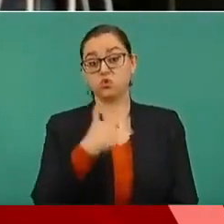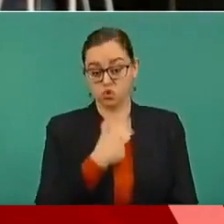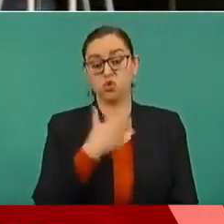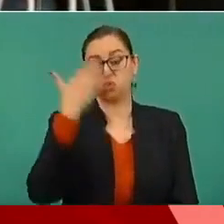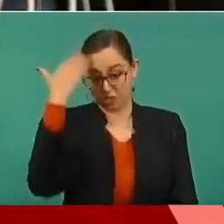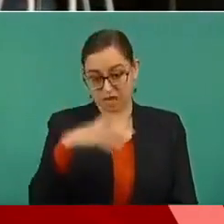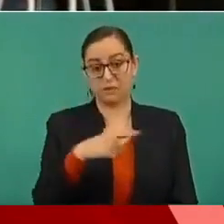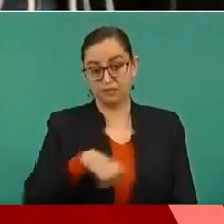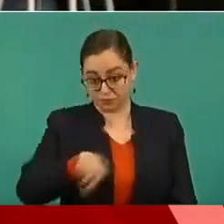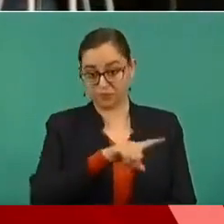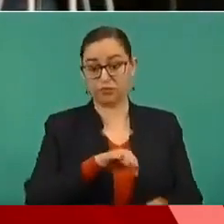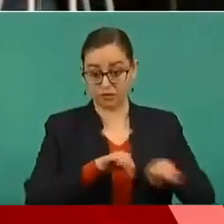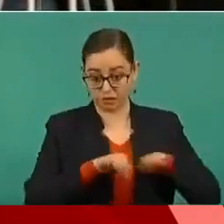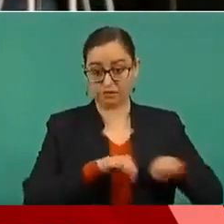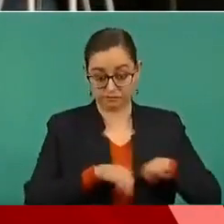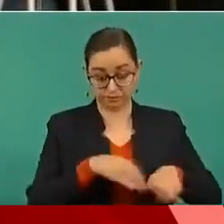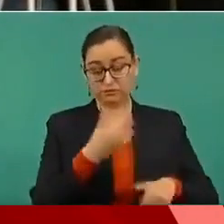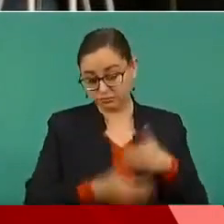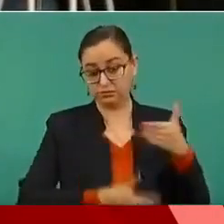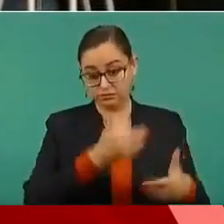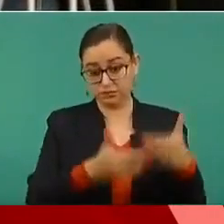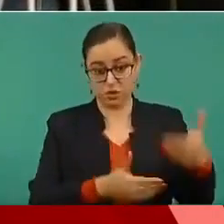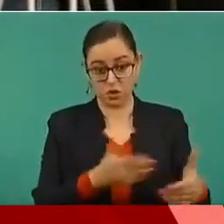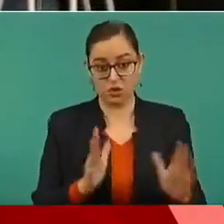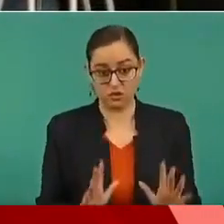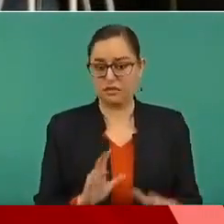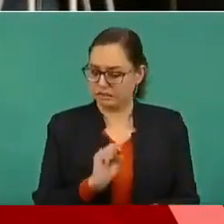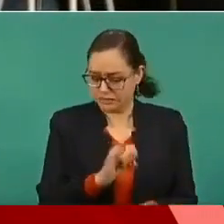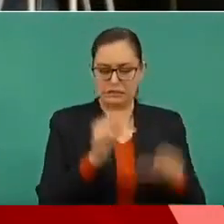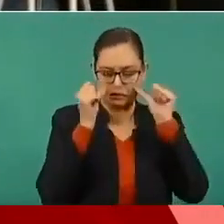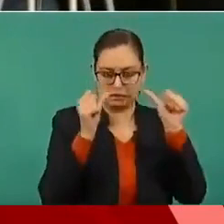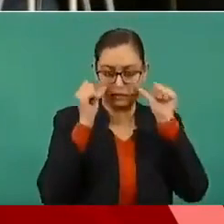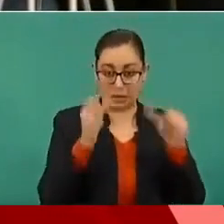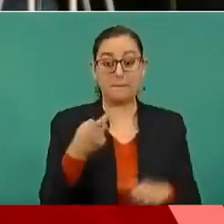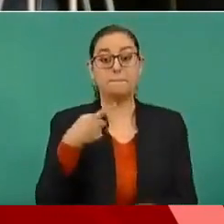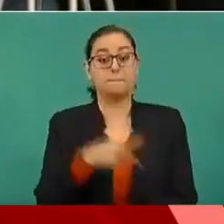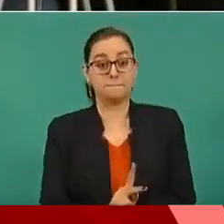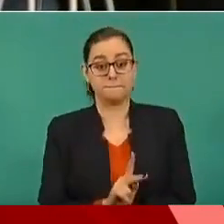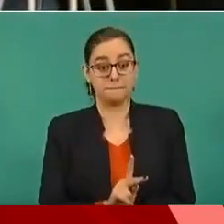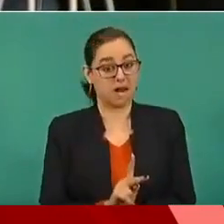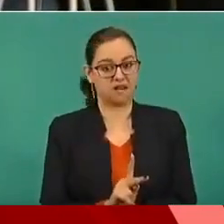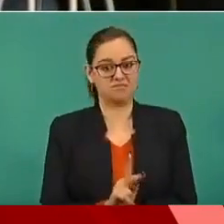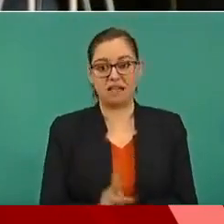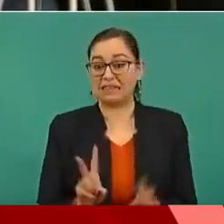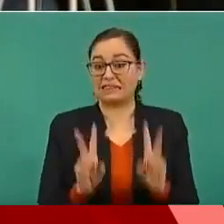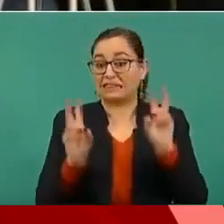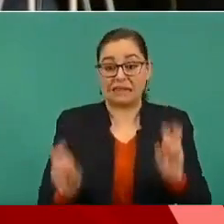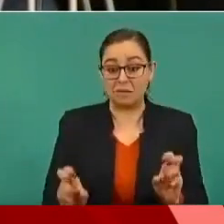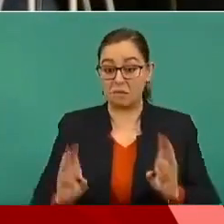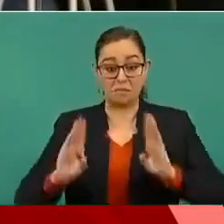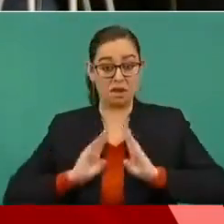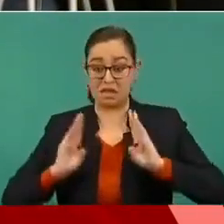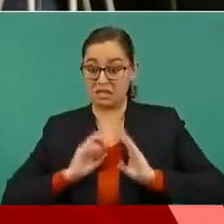avanzado y yo he asistido varios conferencias de prensa y ahí se ha ido mucho el caso. Pero tengo entendido que en específico los